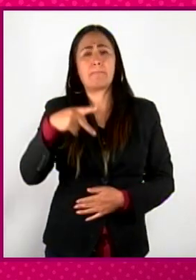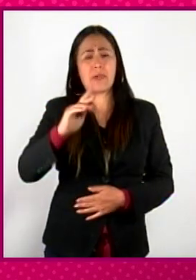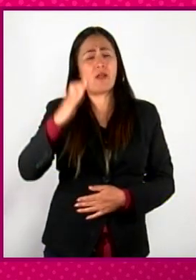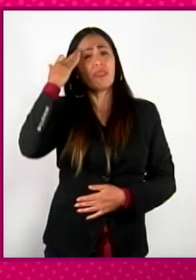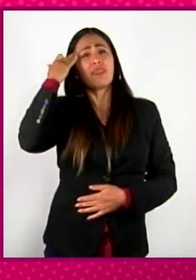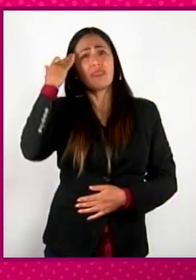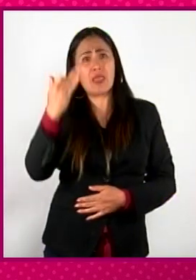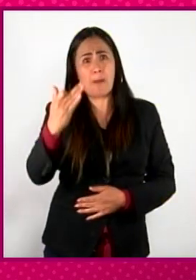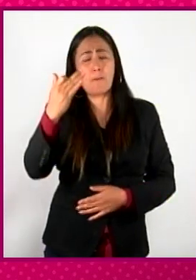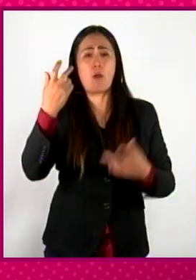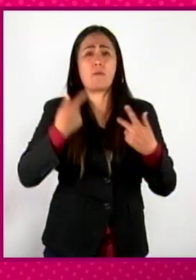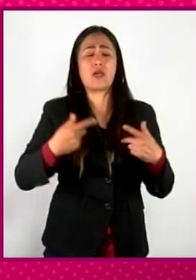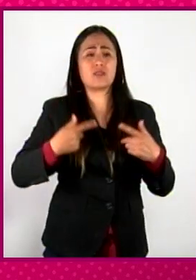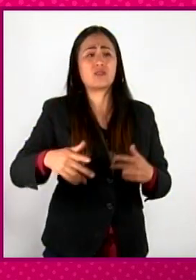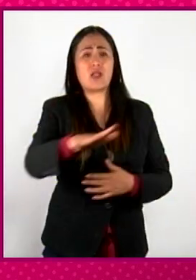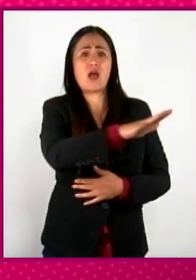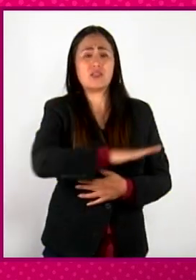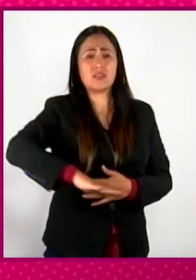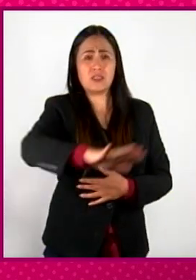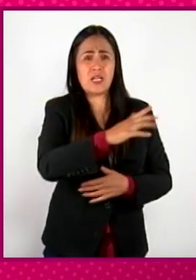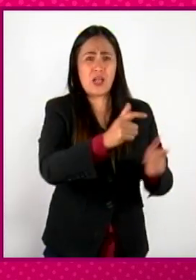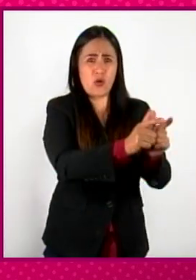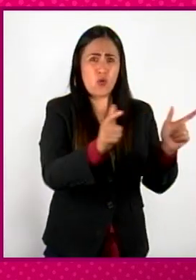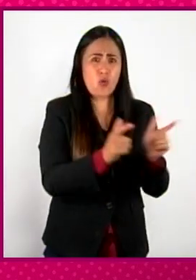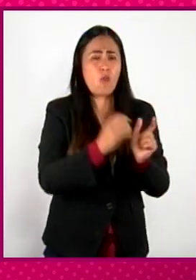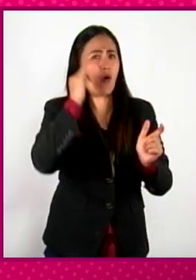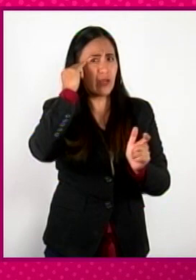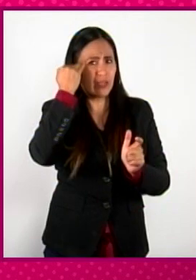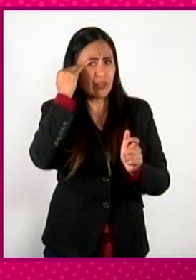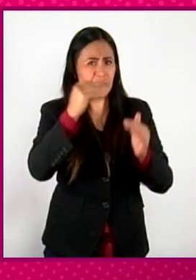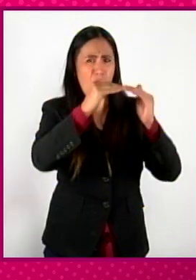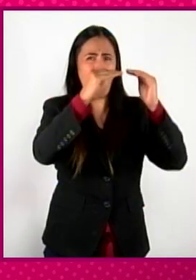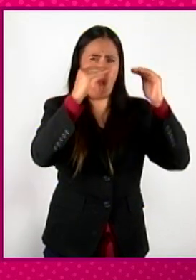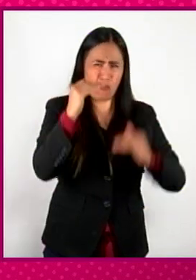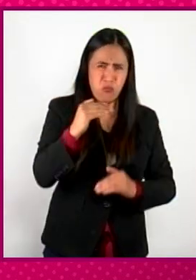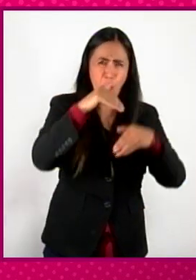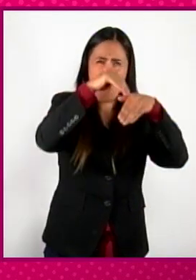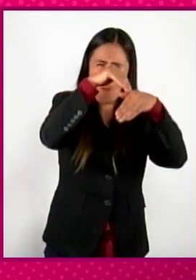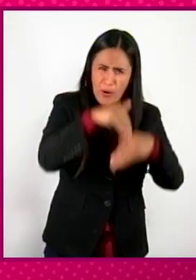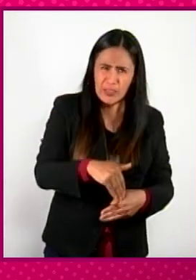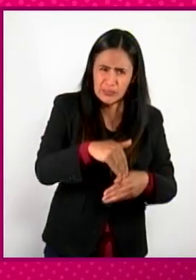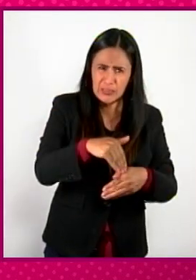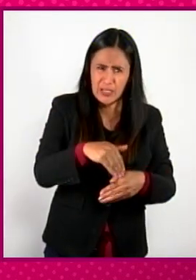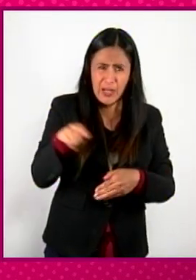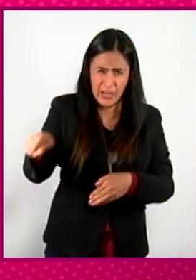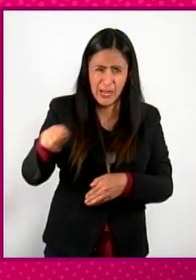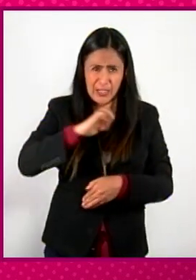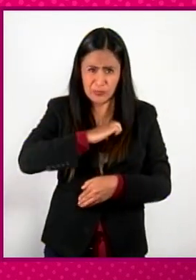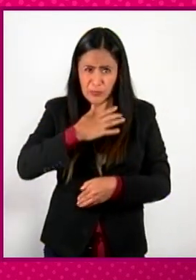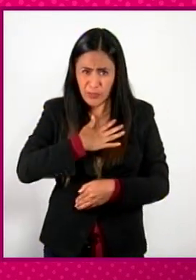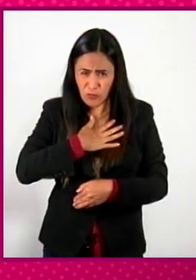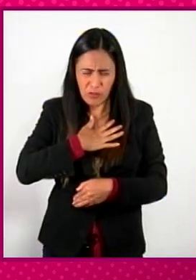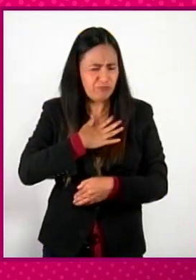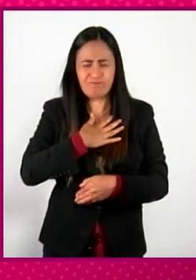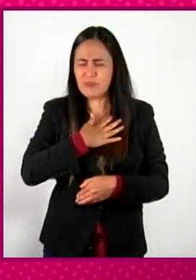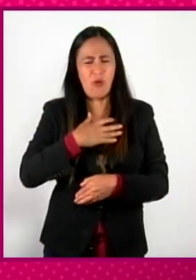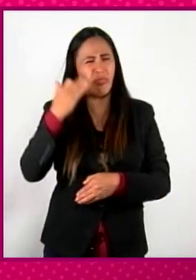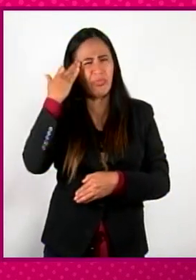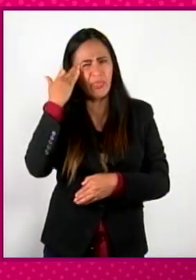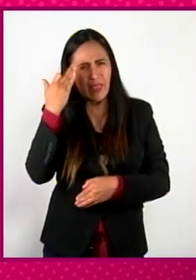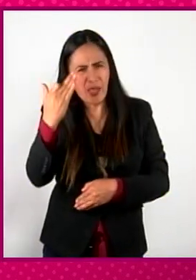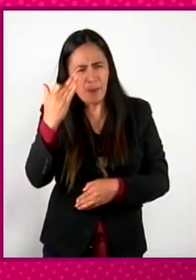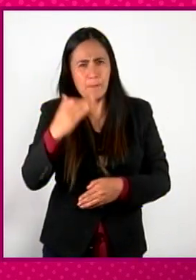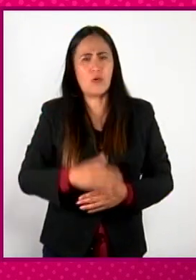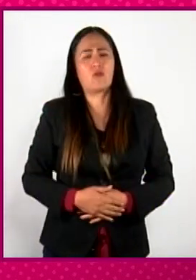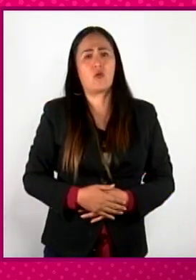mucho la población indígena en, digamos, someterse al dominio colonial, porque no